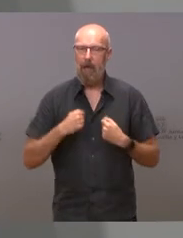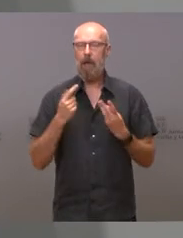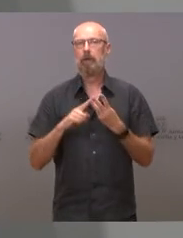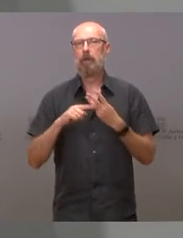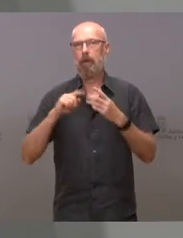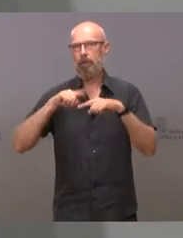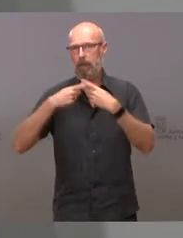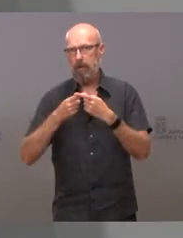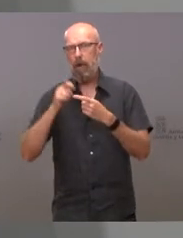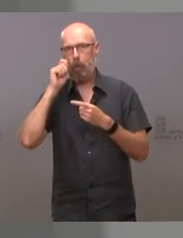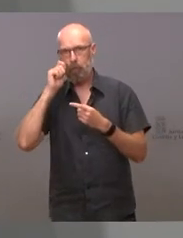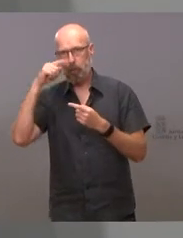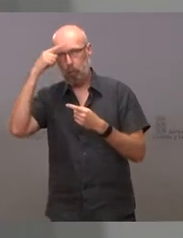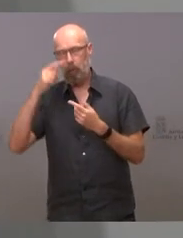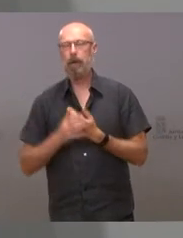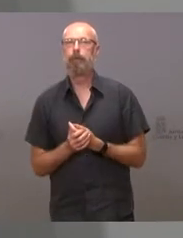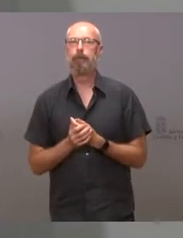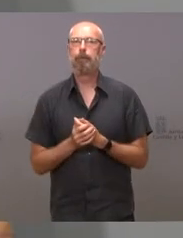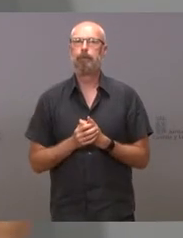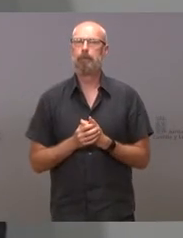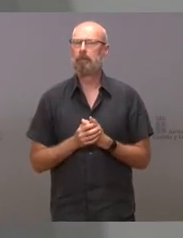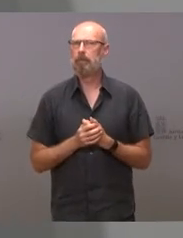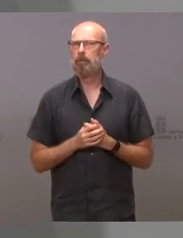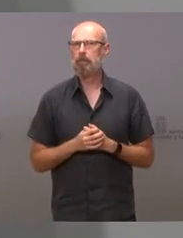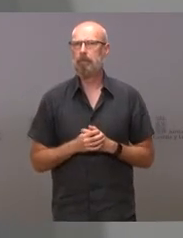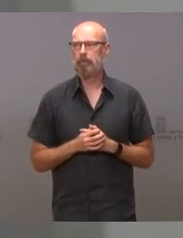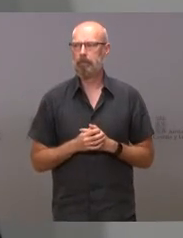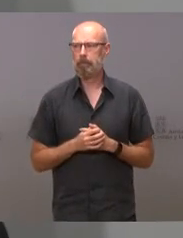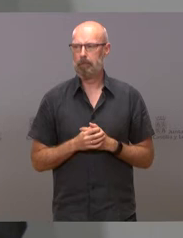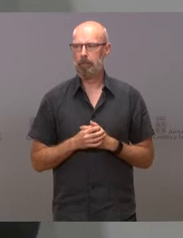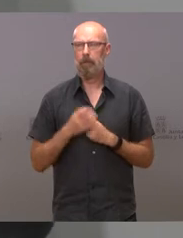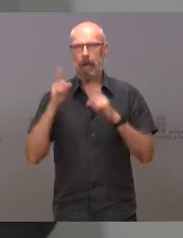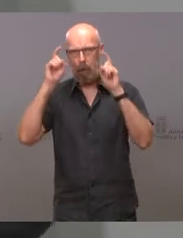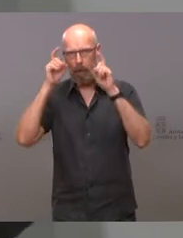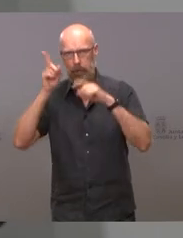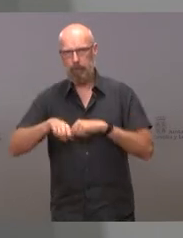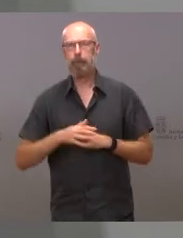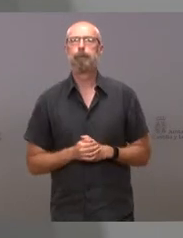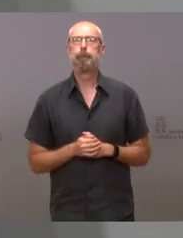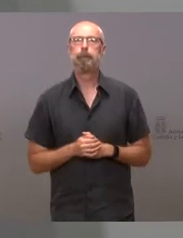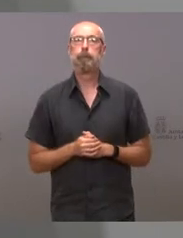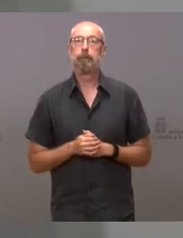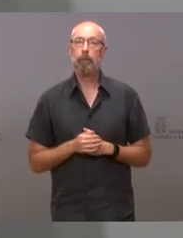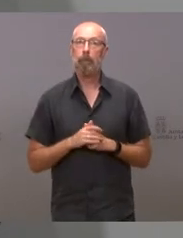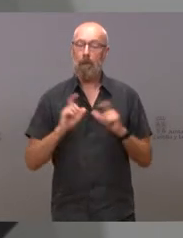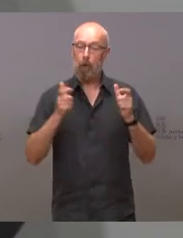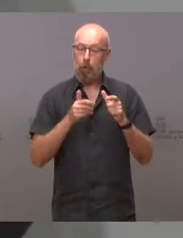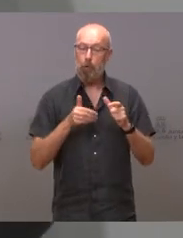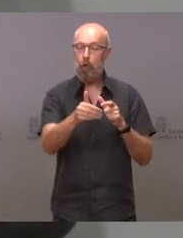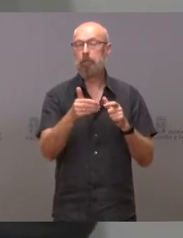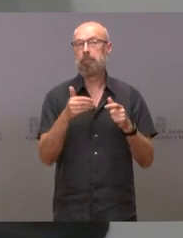educación y por familia. Tendrá su primera reunión el próximo miércoles